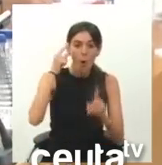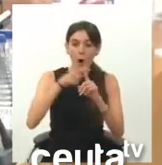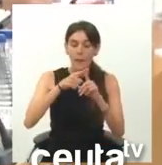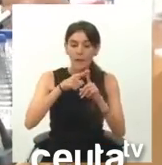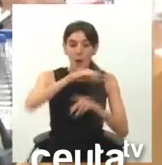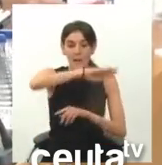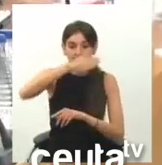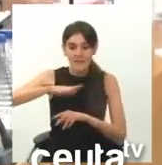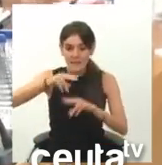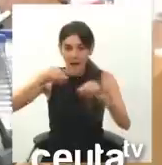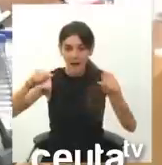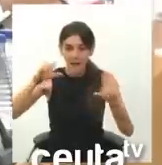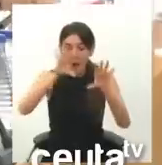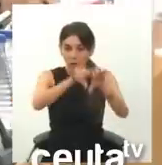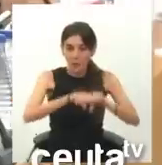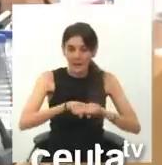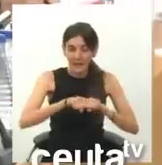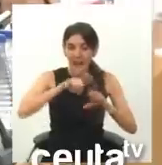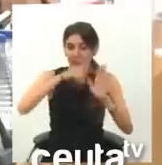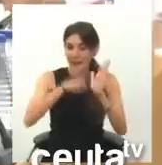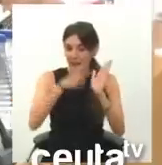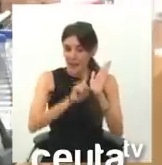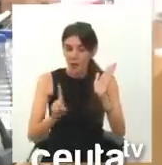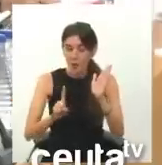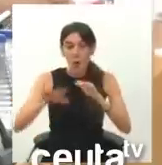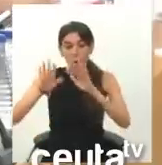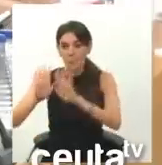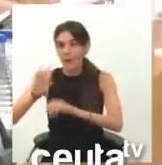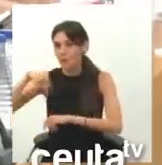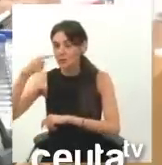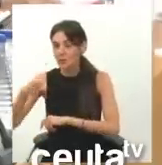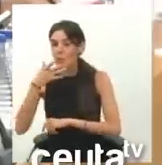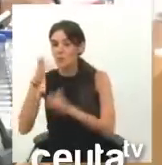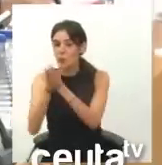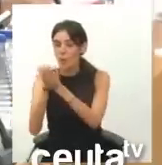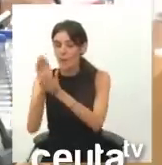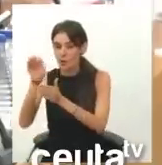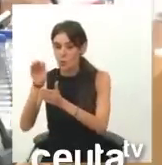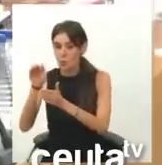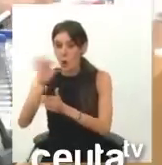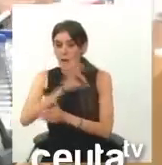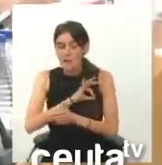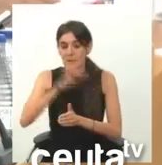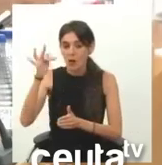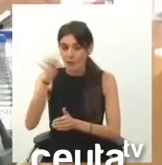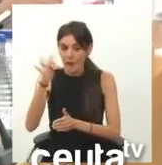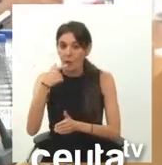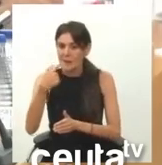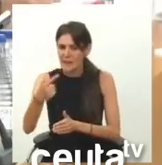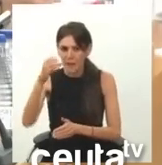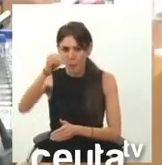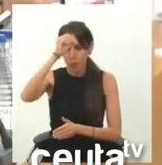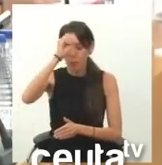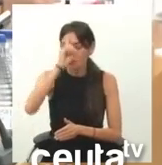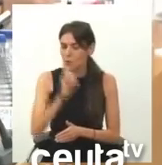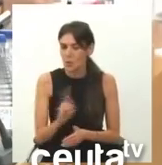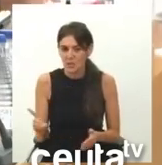Sáhara ilegalmente mientras su compañero el señor Feijó dice que no tiene ni idea de lo que se ha